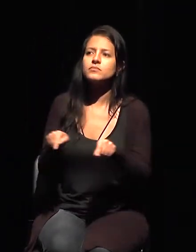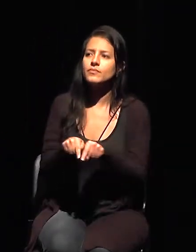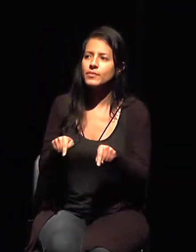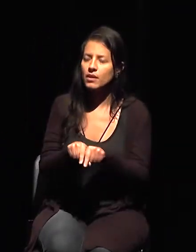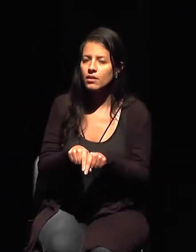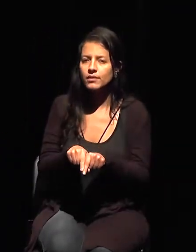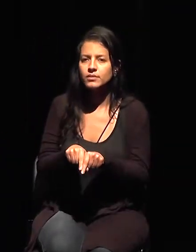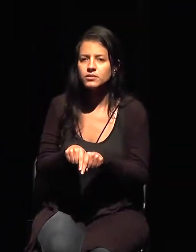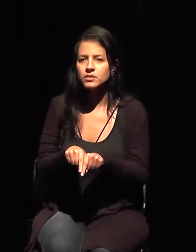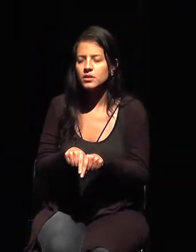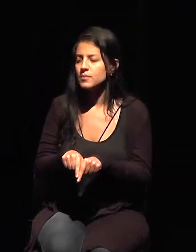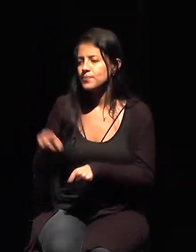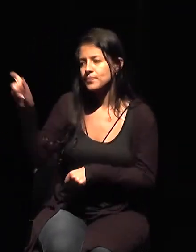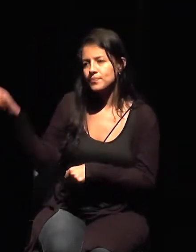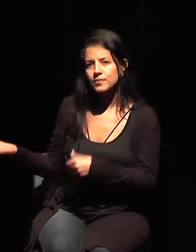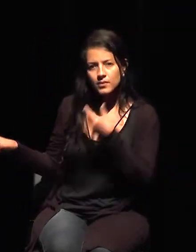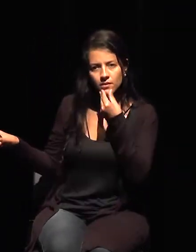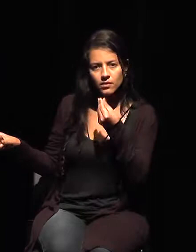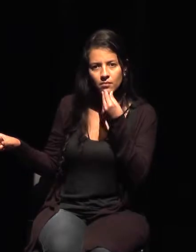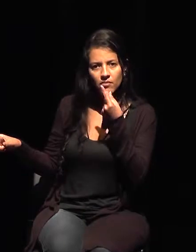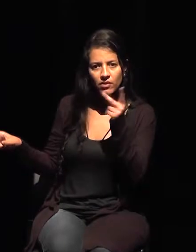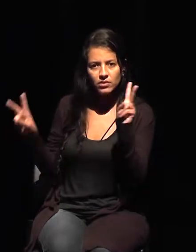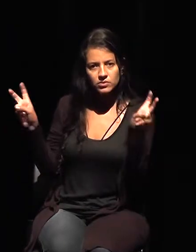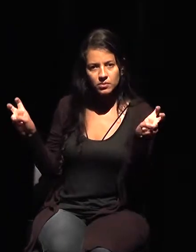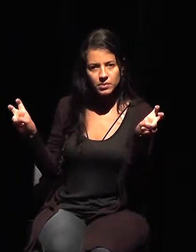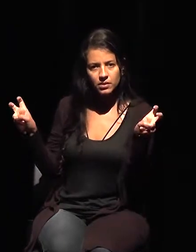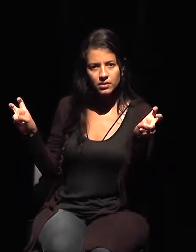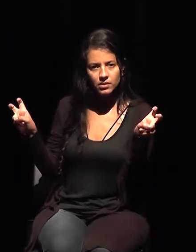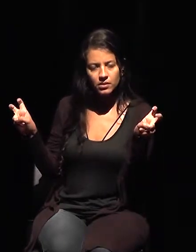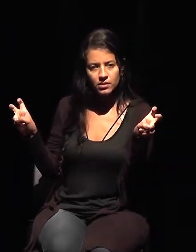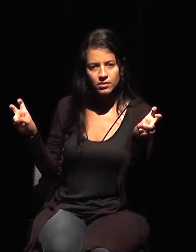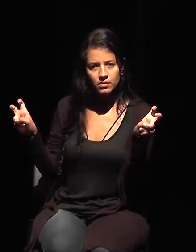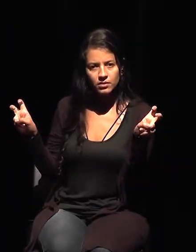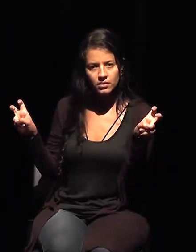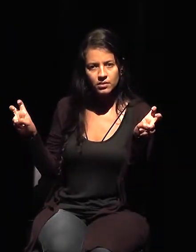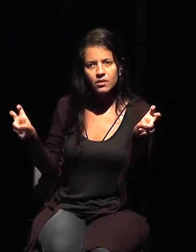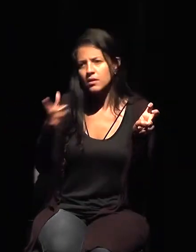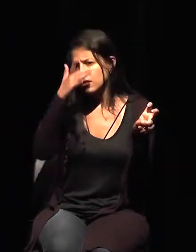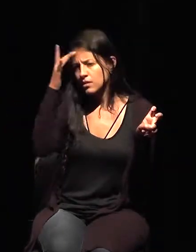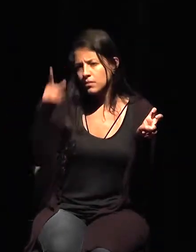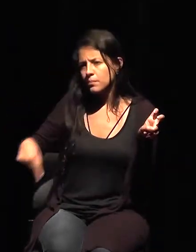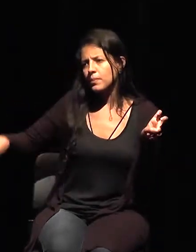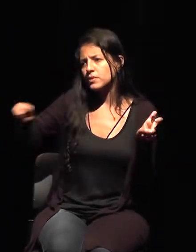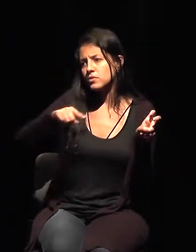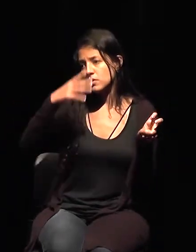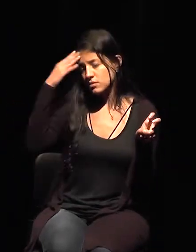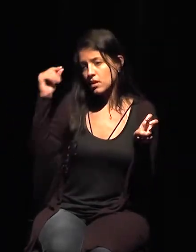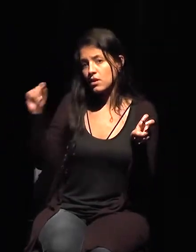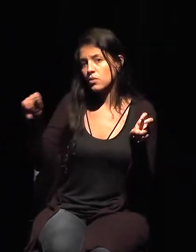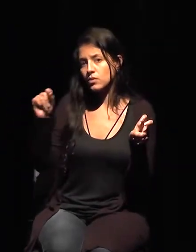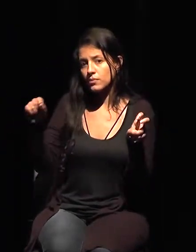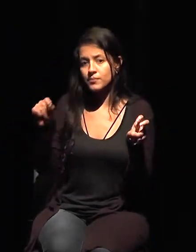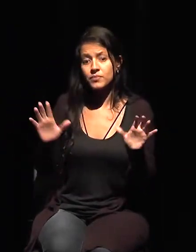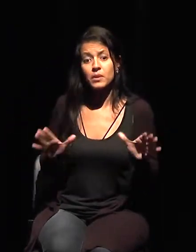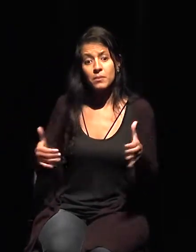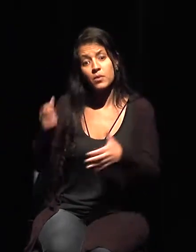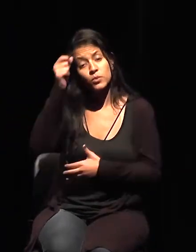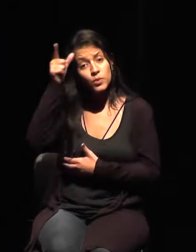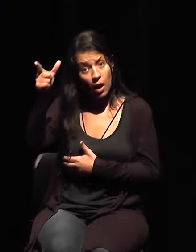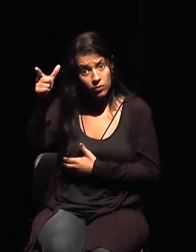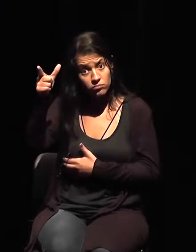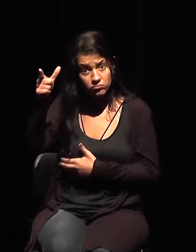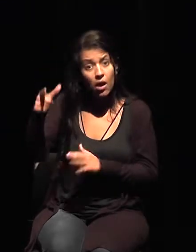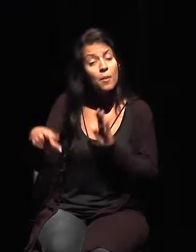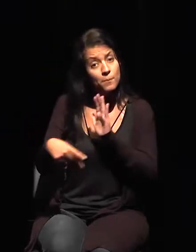sobre el tema, que la gente se olvida muchas veces que el patrimonio cultural, es patrimonio público también, el patrimonio público puede que no